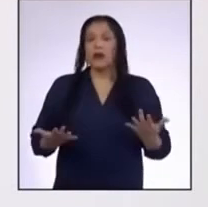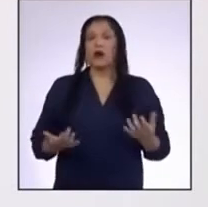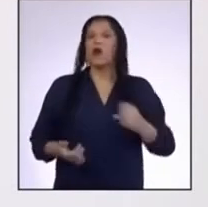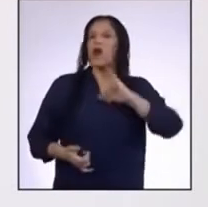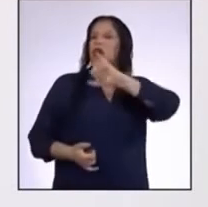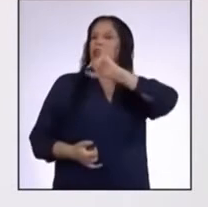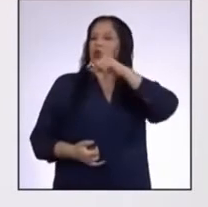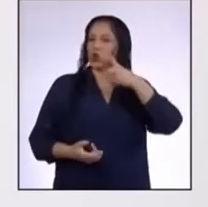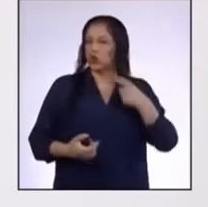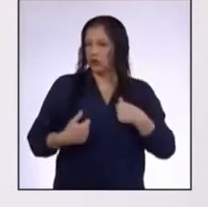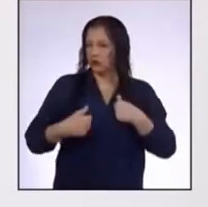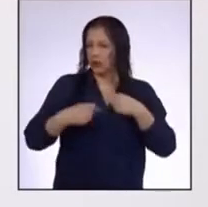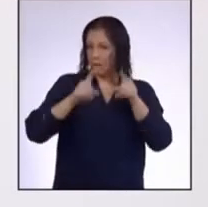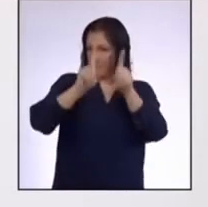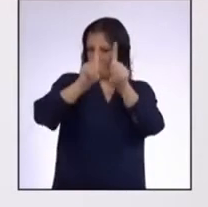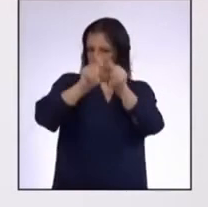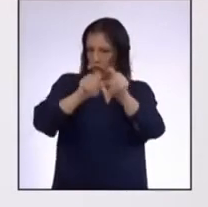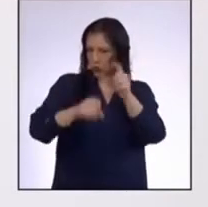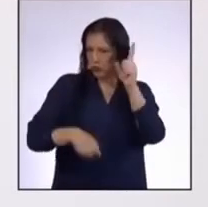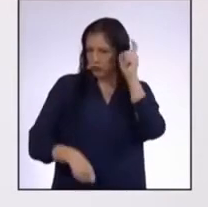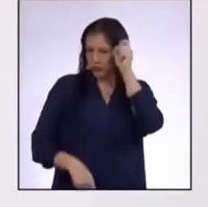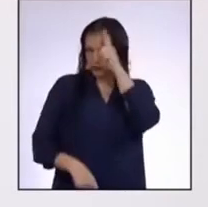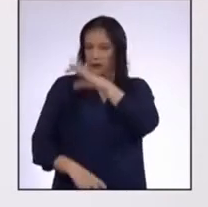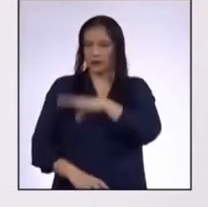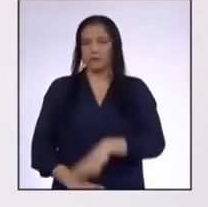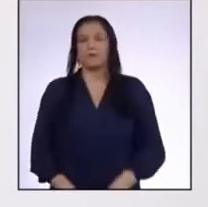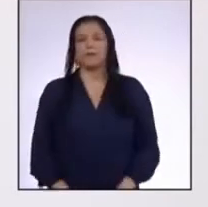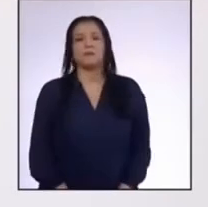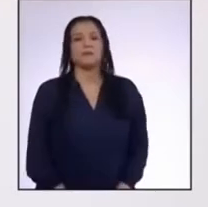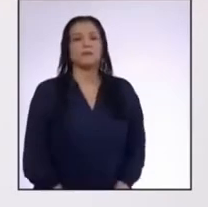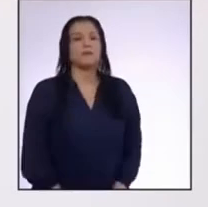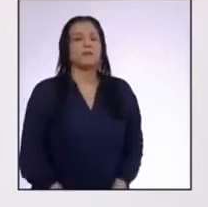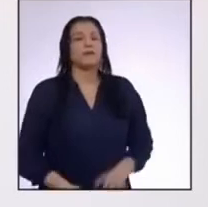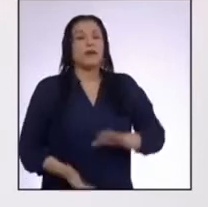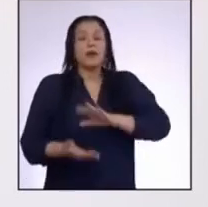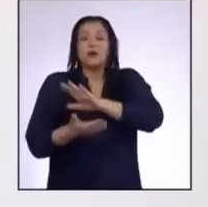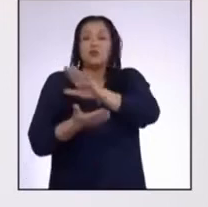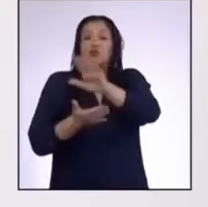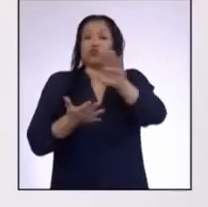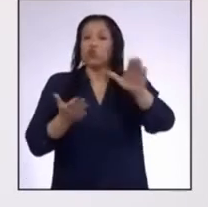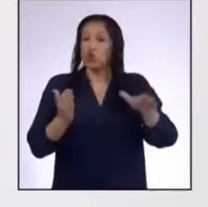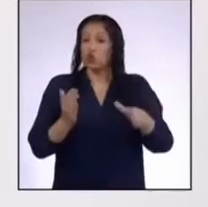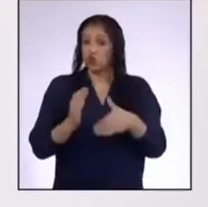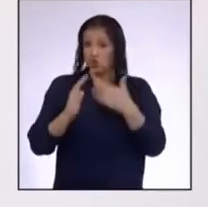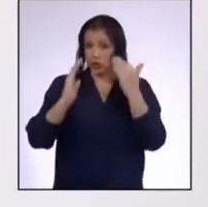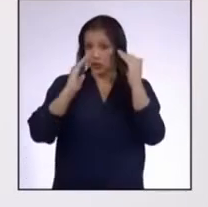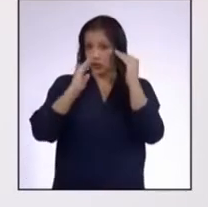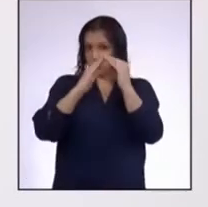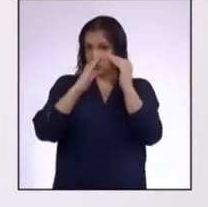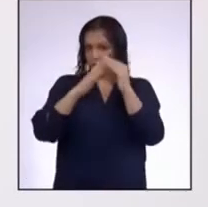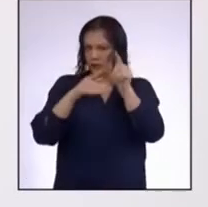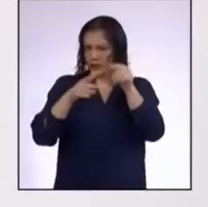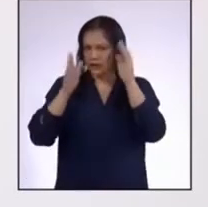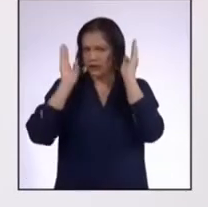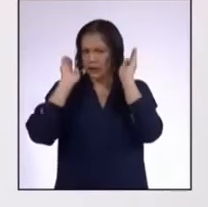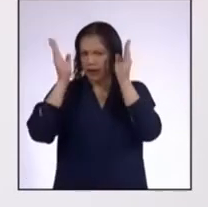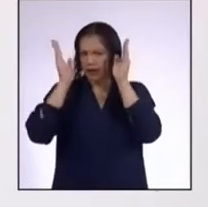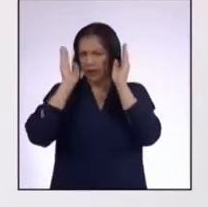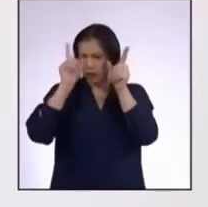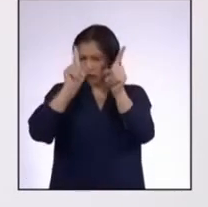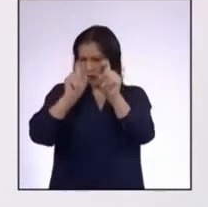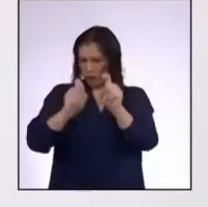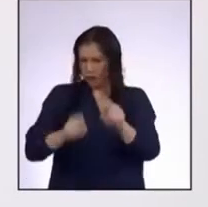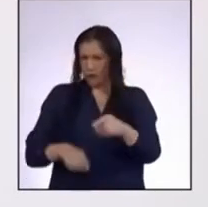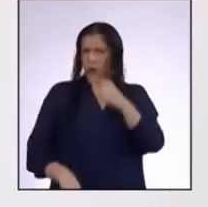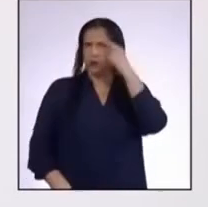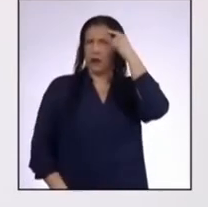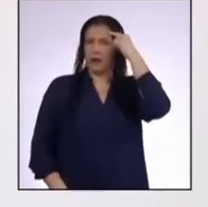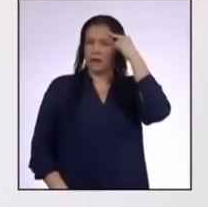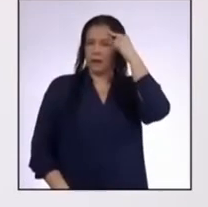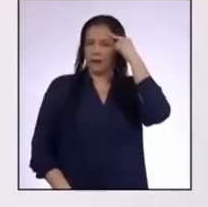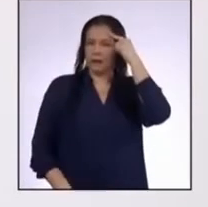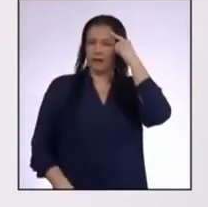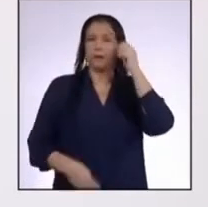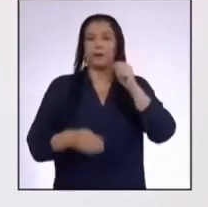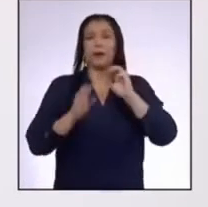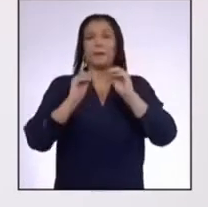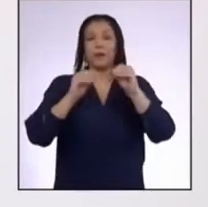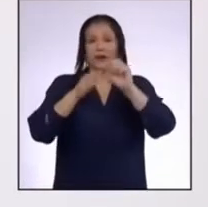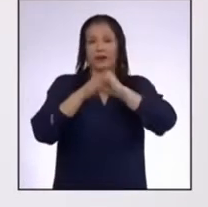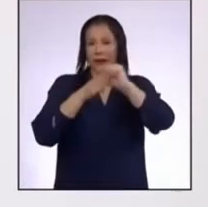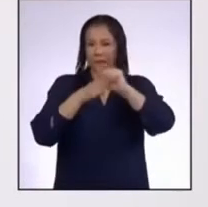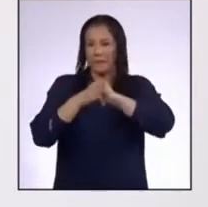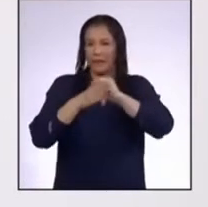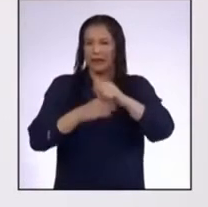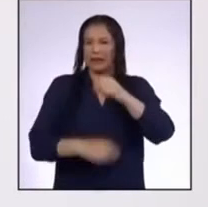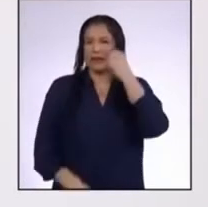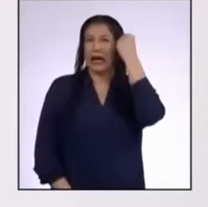Junior, tengo una pregunta más difícil Todos en sus casas, atentas y atentos Vamos a ejercitar